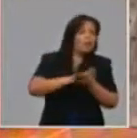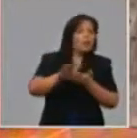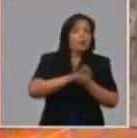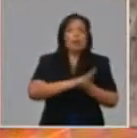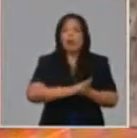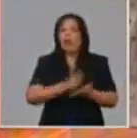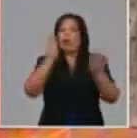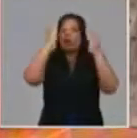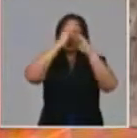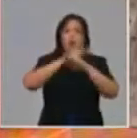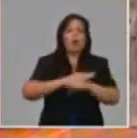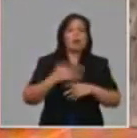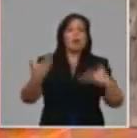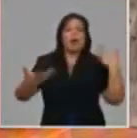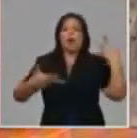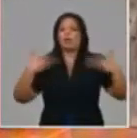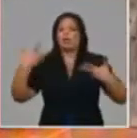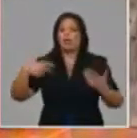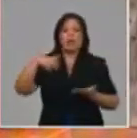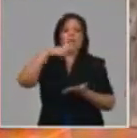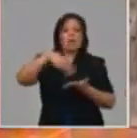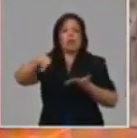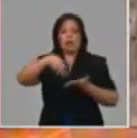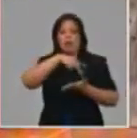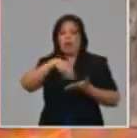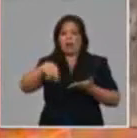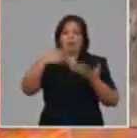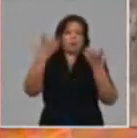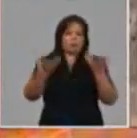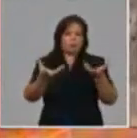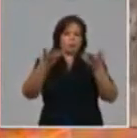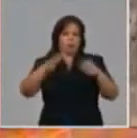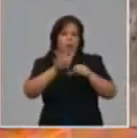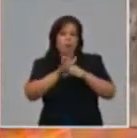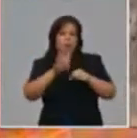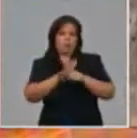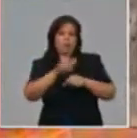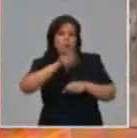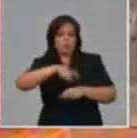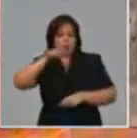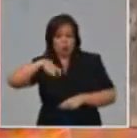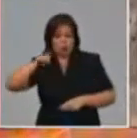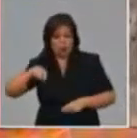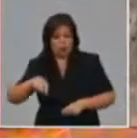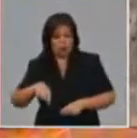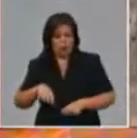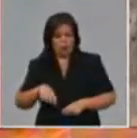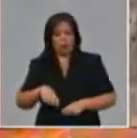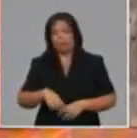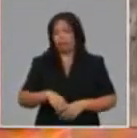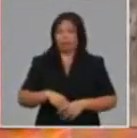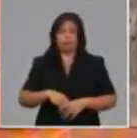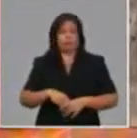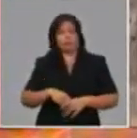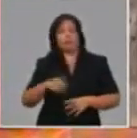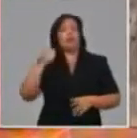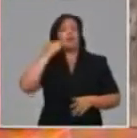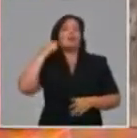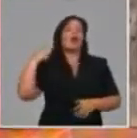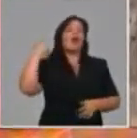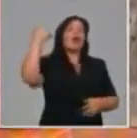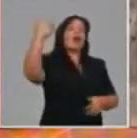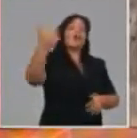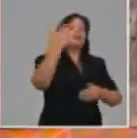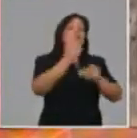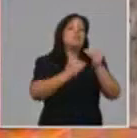bailables con concentración de personas esto no será hasta otro momento donde el Ministerio de Salud Pública indique